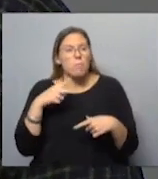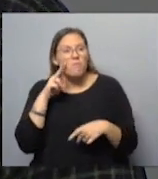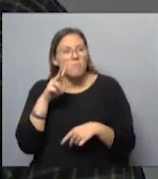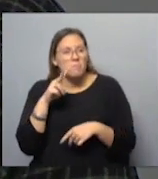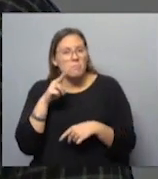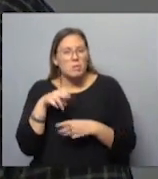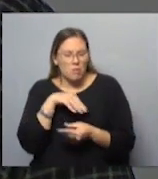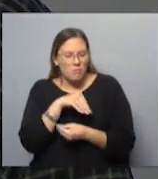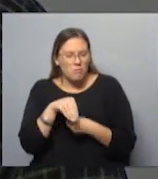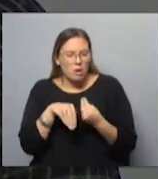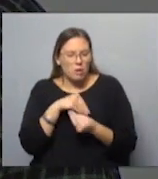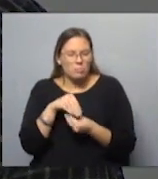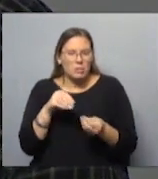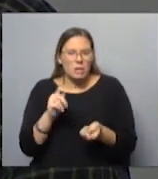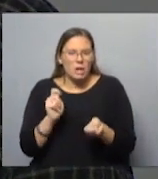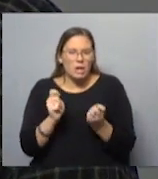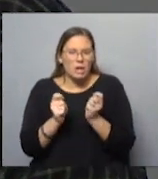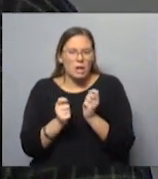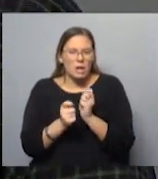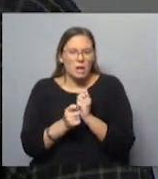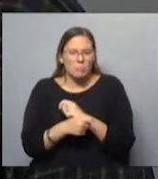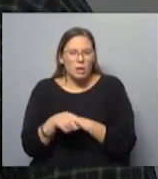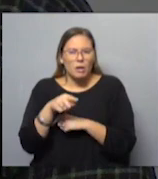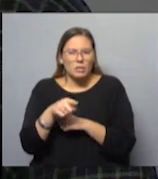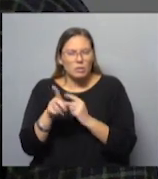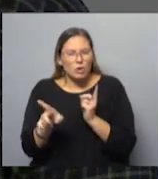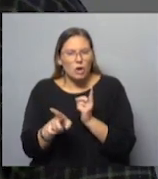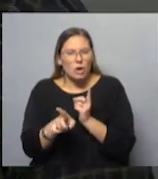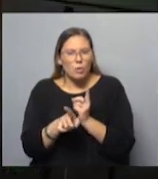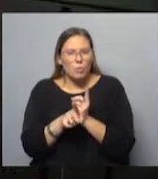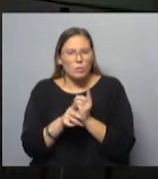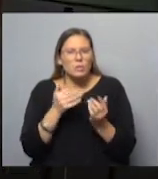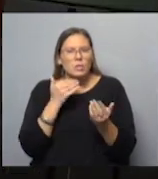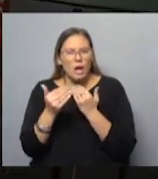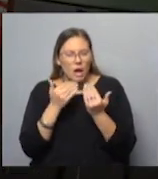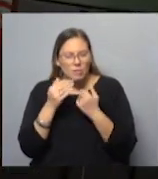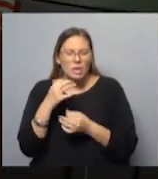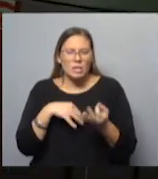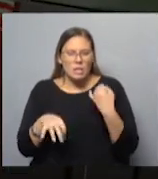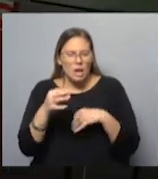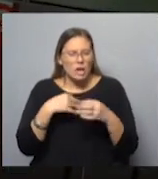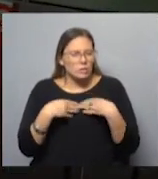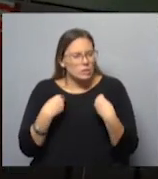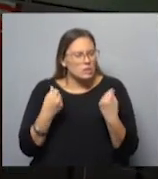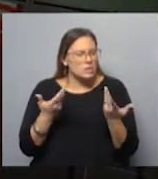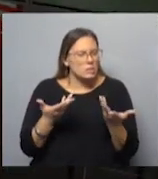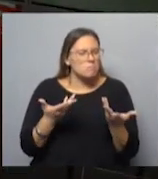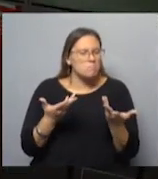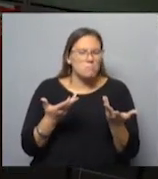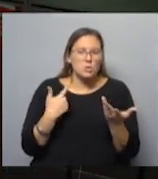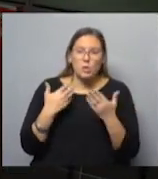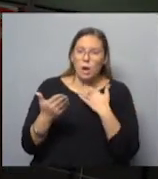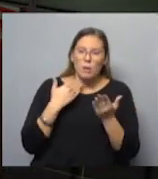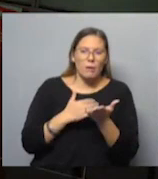cómo la familia empezaba a modificarse a partir de estos encuentros con Lene y empezar a hablar de la obra y las cosas que le pasaban a Cecilia, lo que yo he